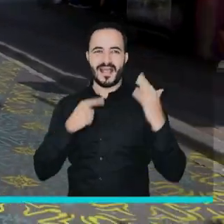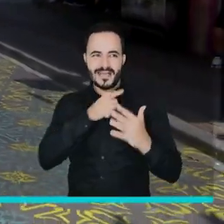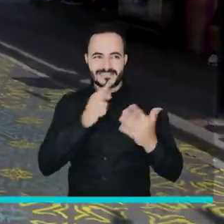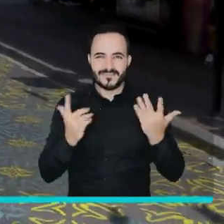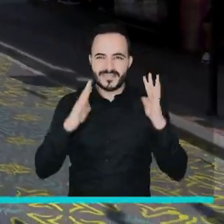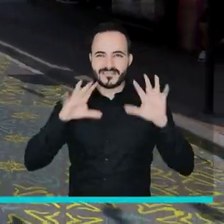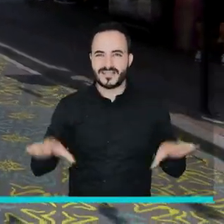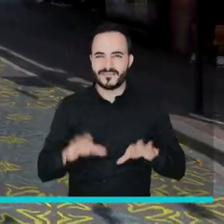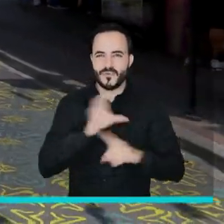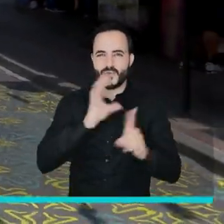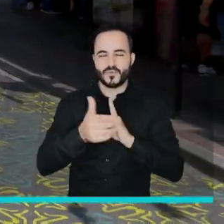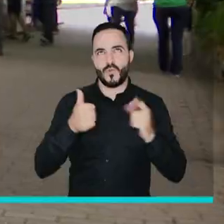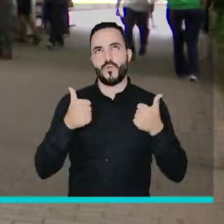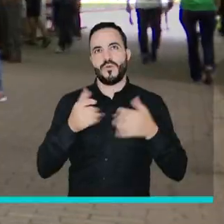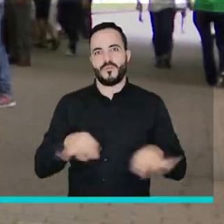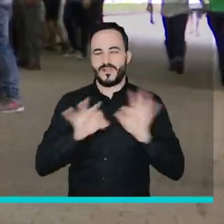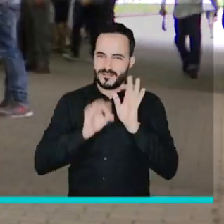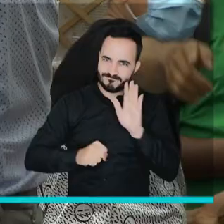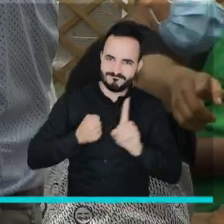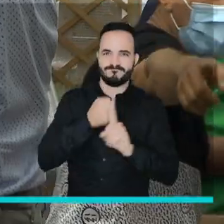esenciales para reactivar el sector.